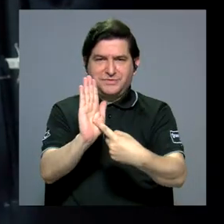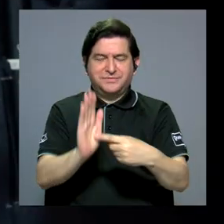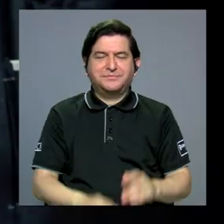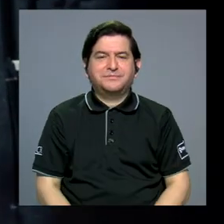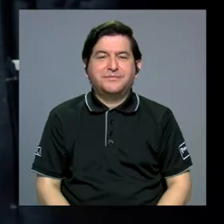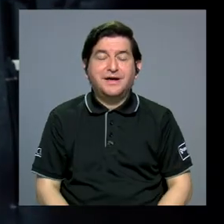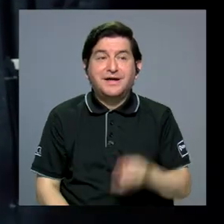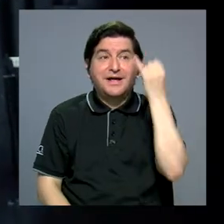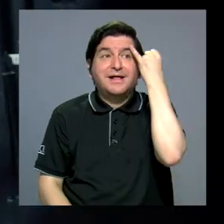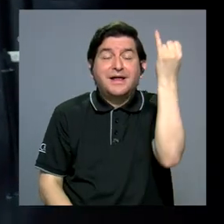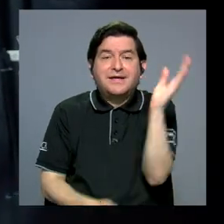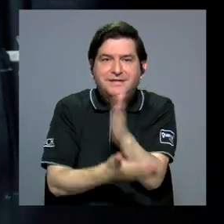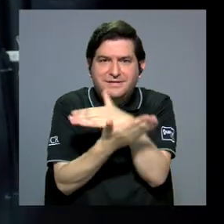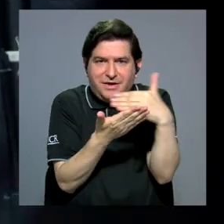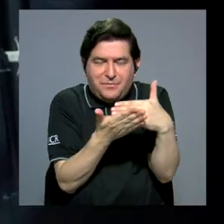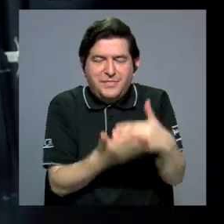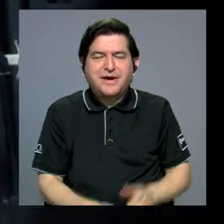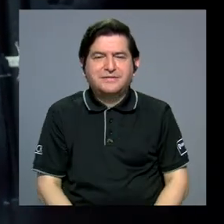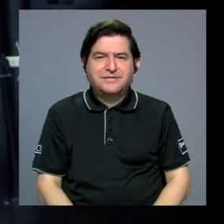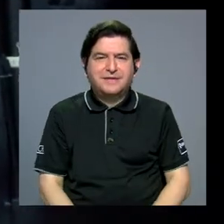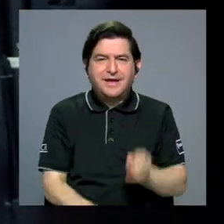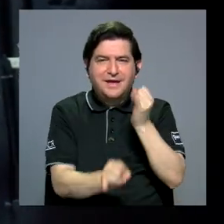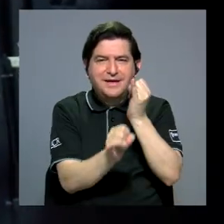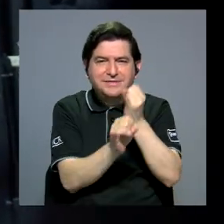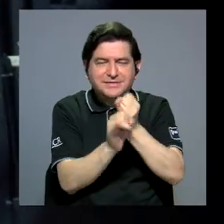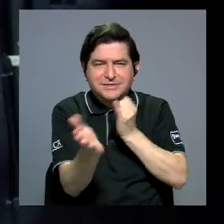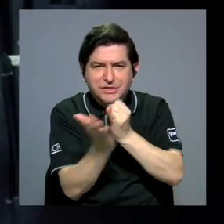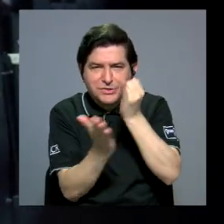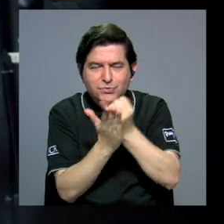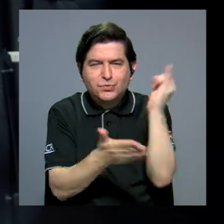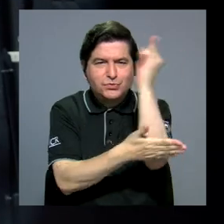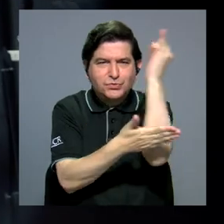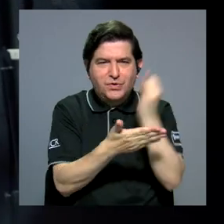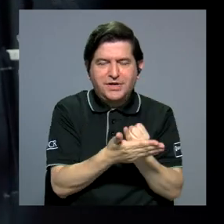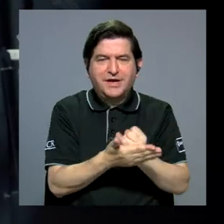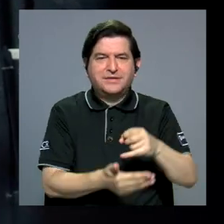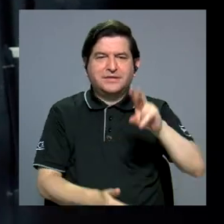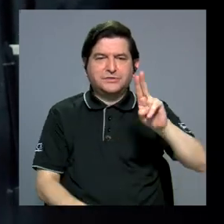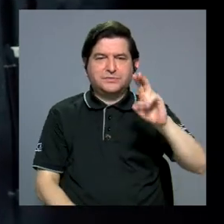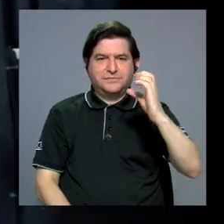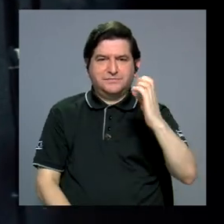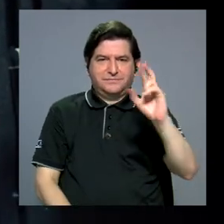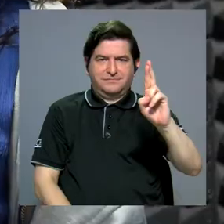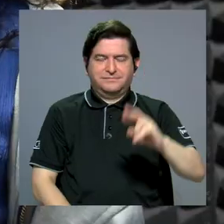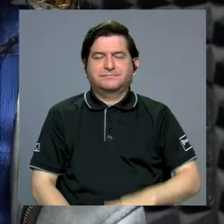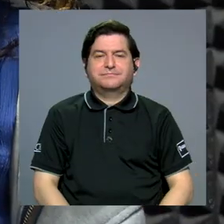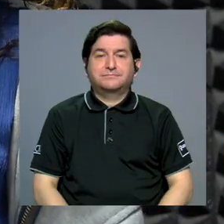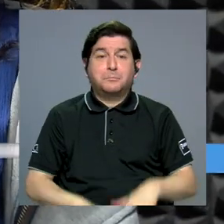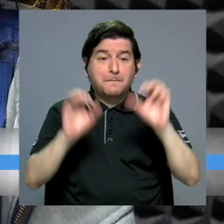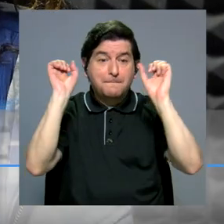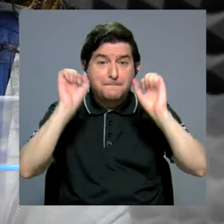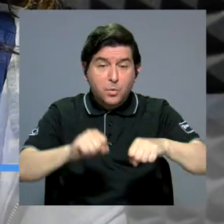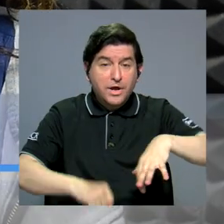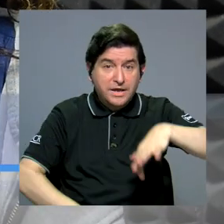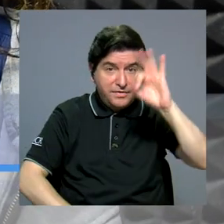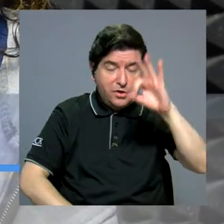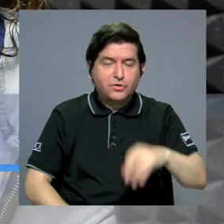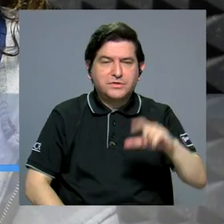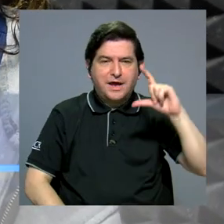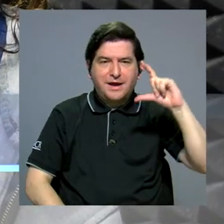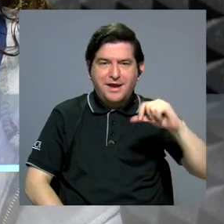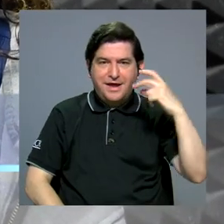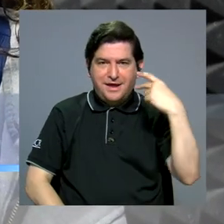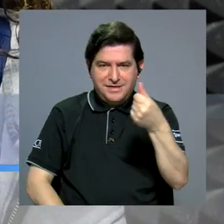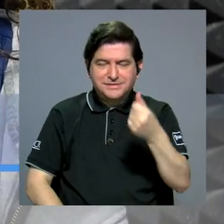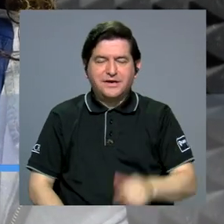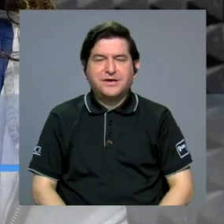La iniciativa forma parte del Instituto de Investigación en Artes de la Universidad de Costa Rica y puede ser encontrada en